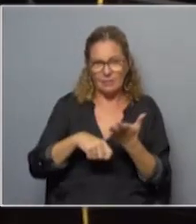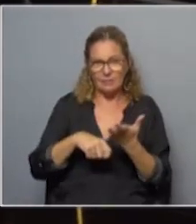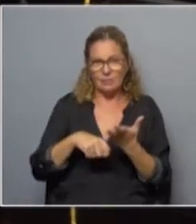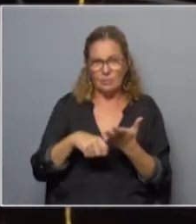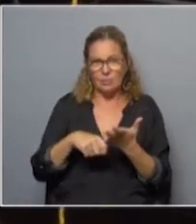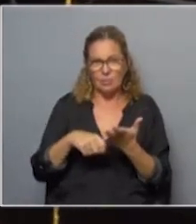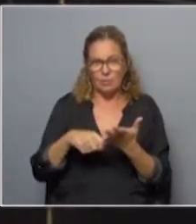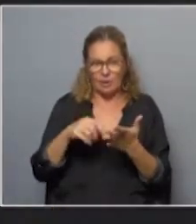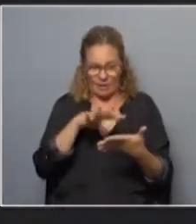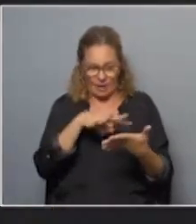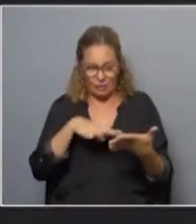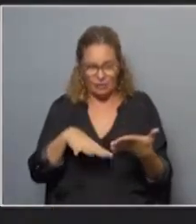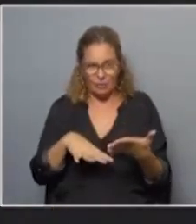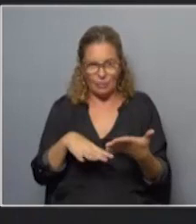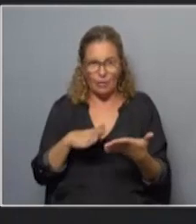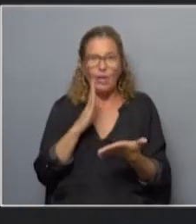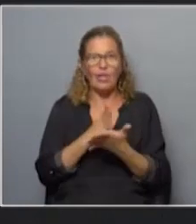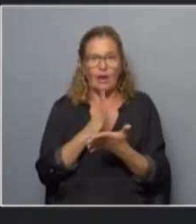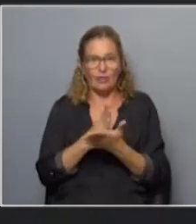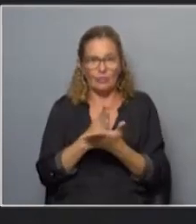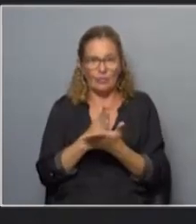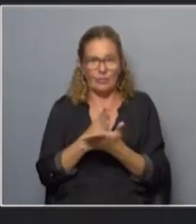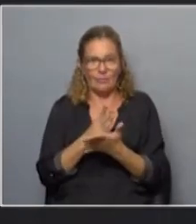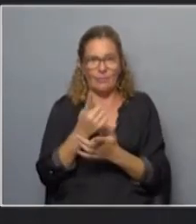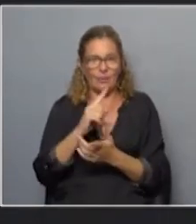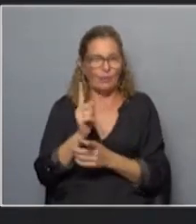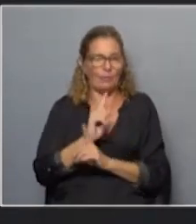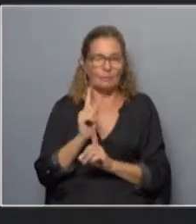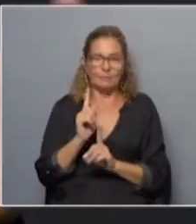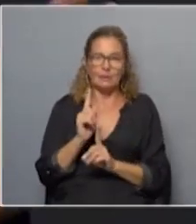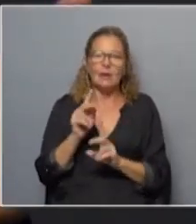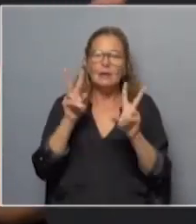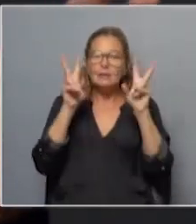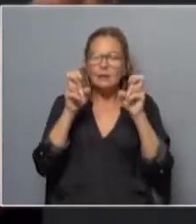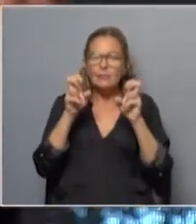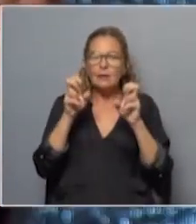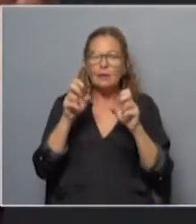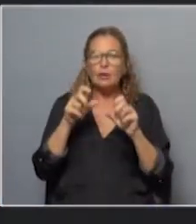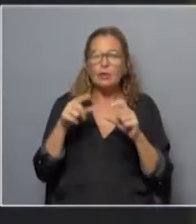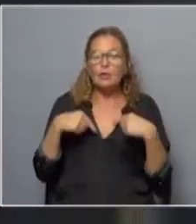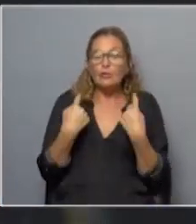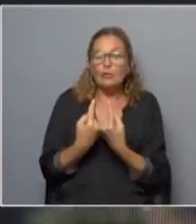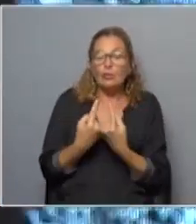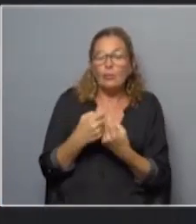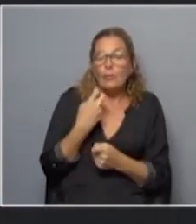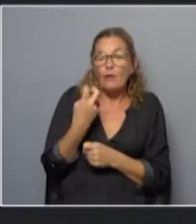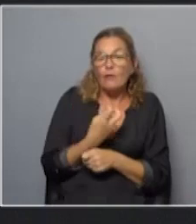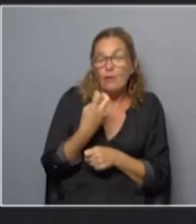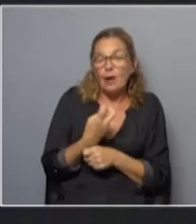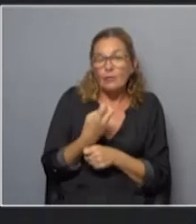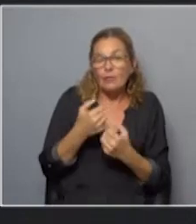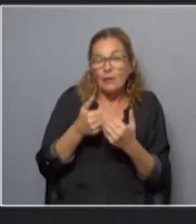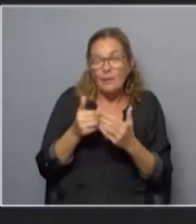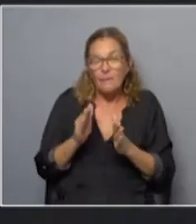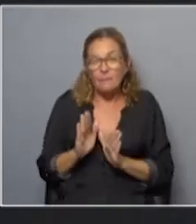se le leyeron los derechos pero esto no es así. El tema que nosotros estamos buscando es que se